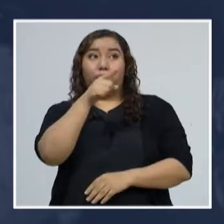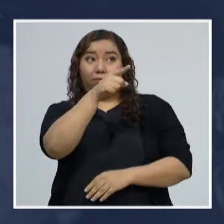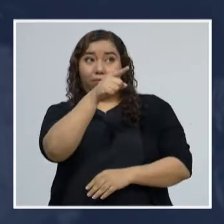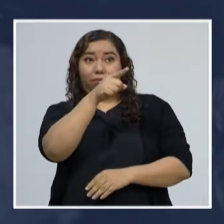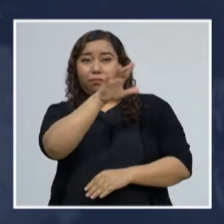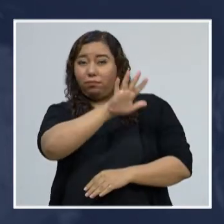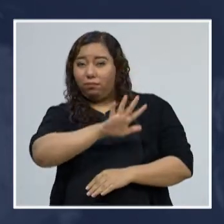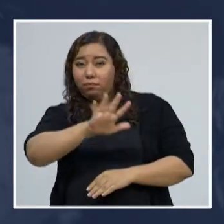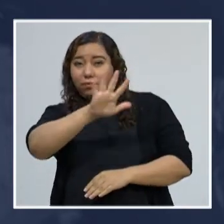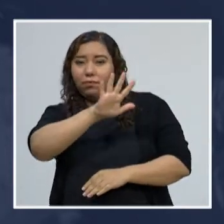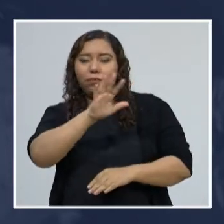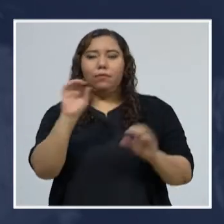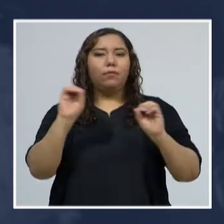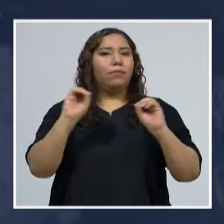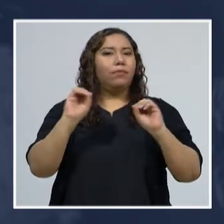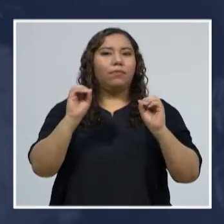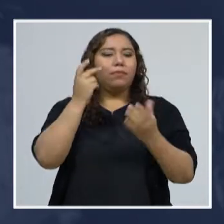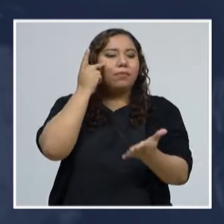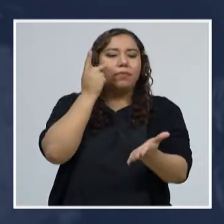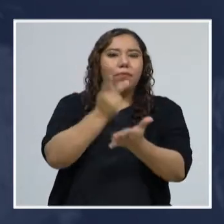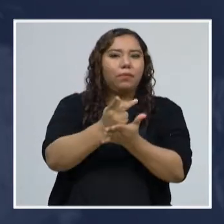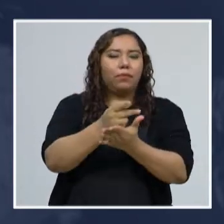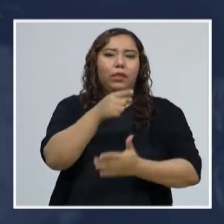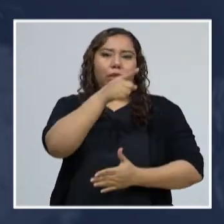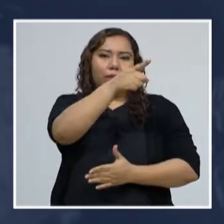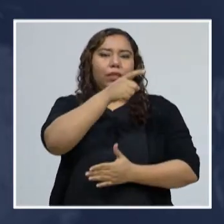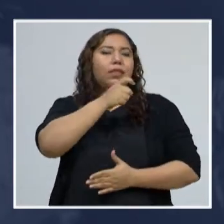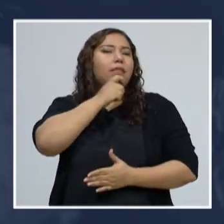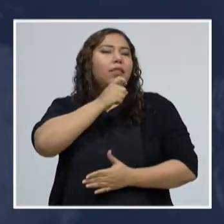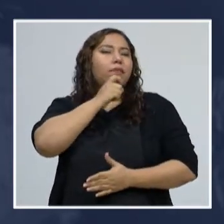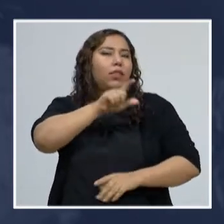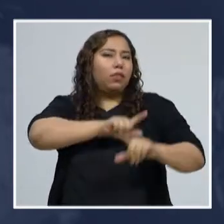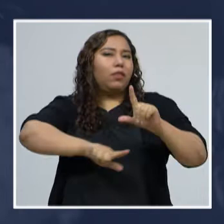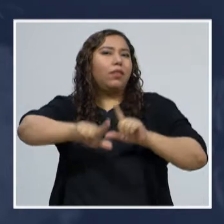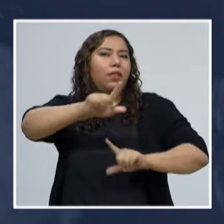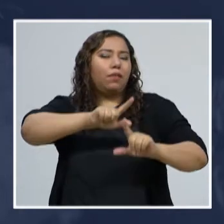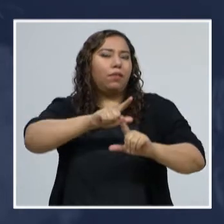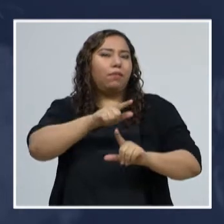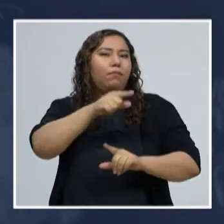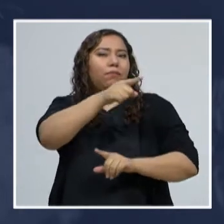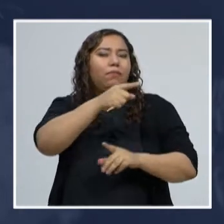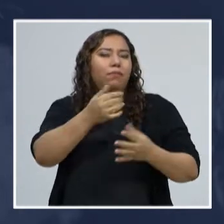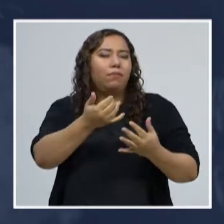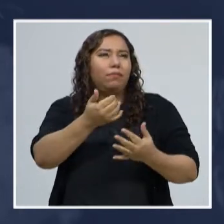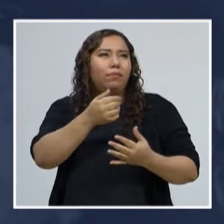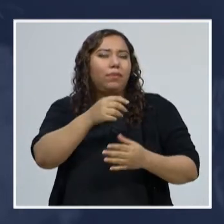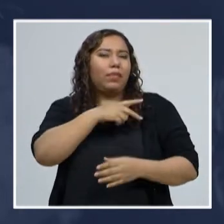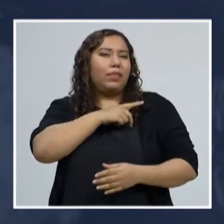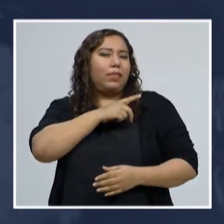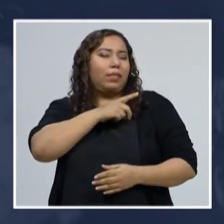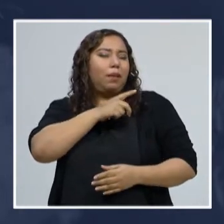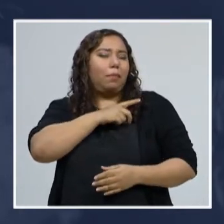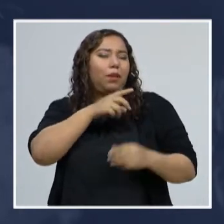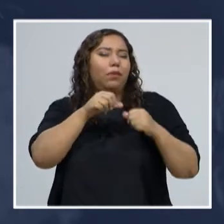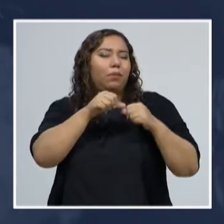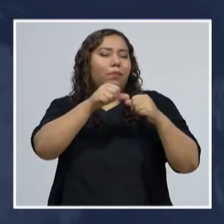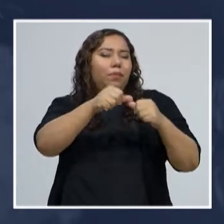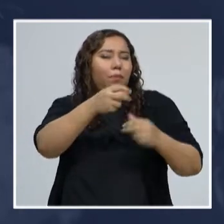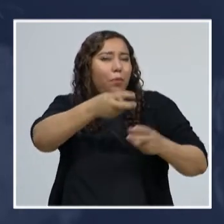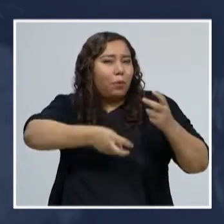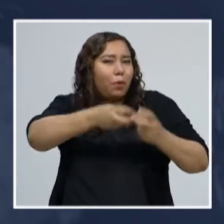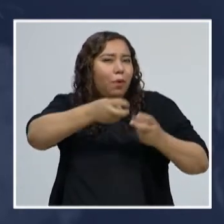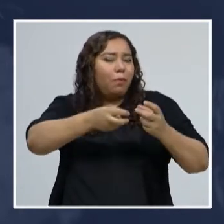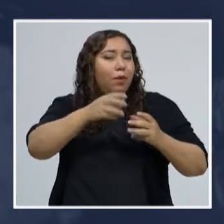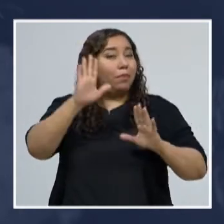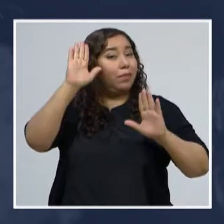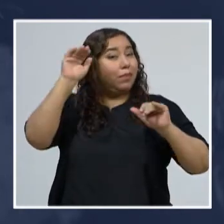no se están registrando casos por algunas dificultades en el laboratorio que está en la ciudad de San Pedro Sur. Esperemos que la Secretaría de